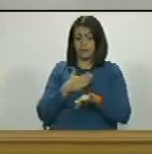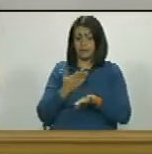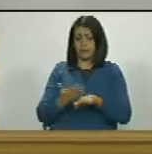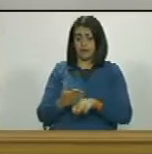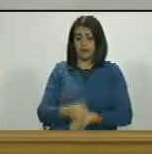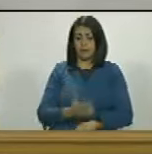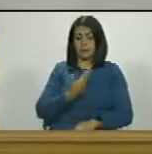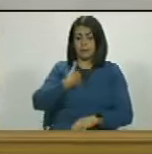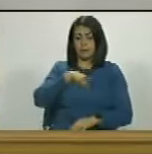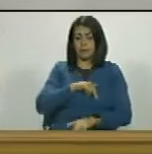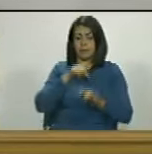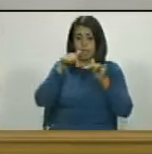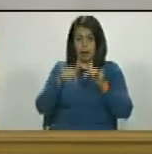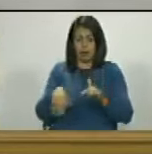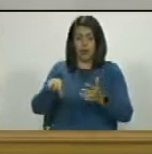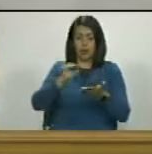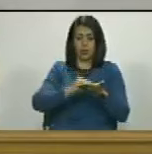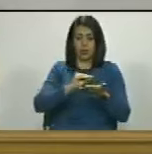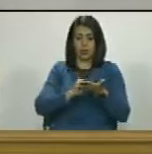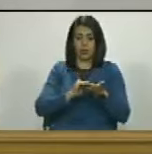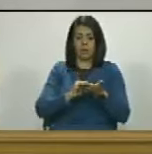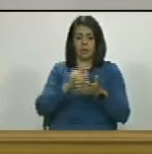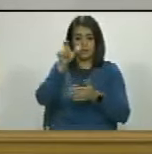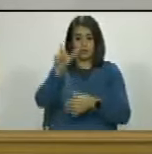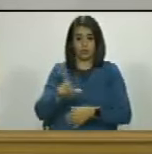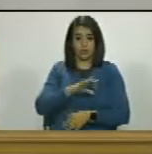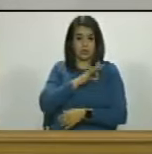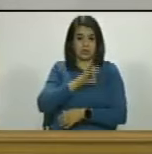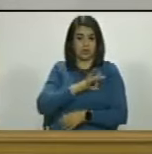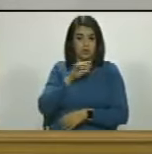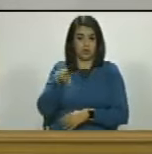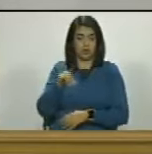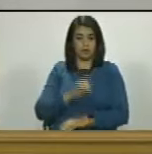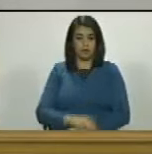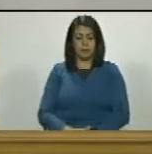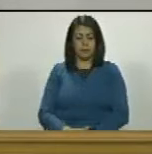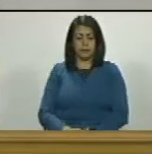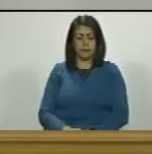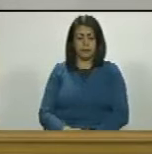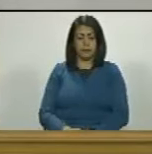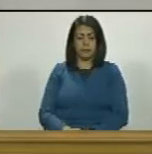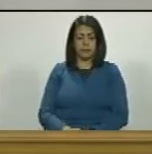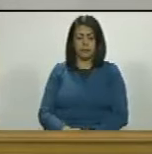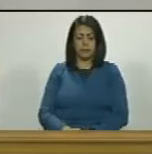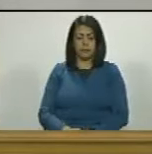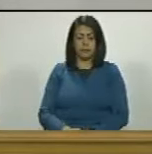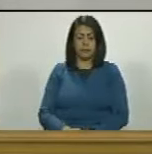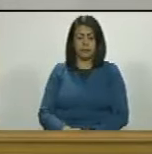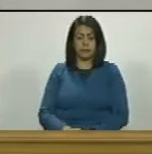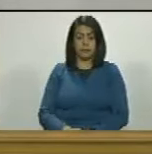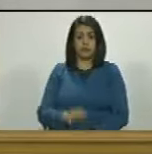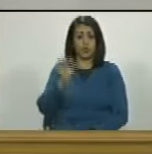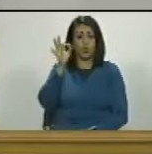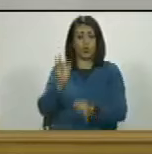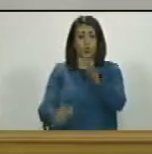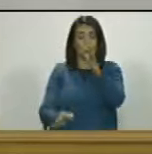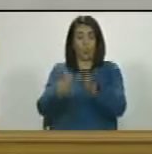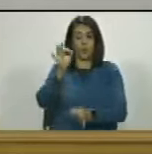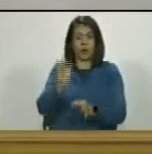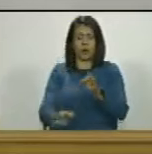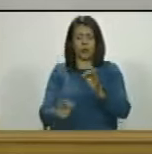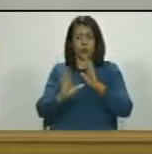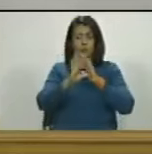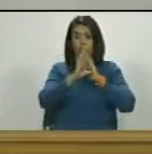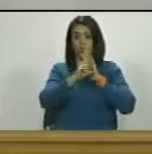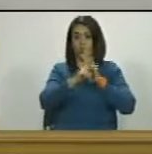nosotros acabamos de devolver un señor que estaba siendo juzgado por